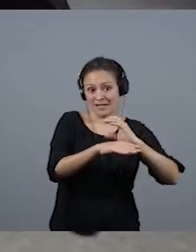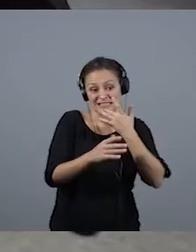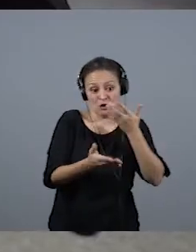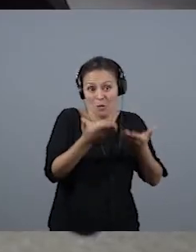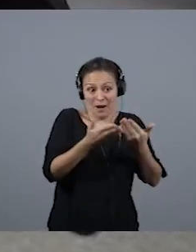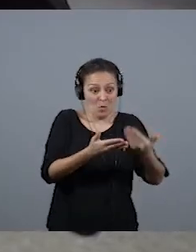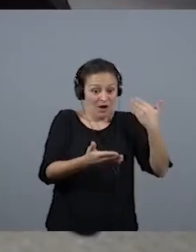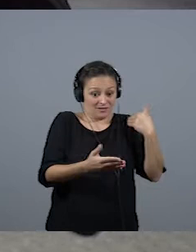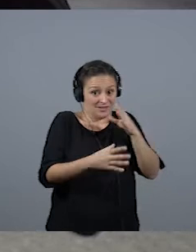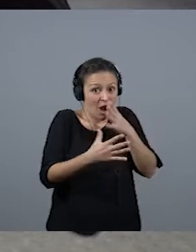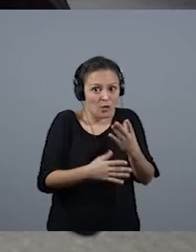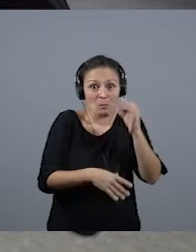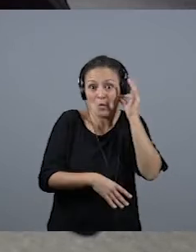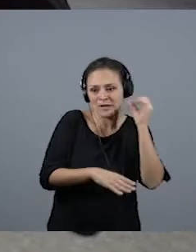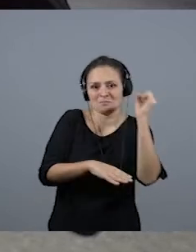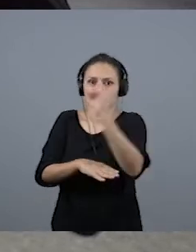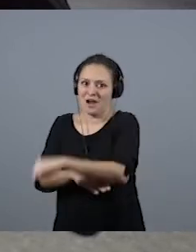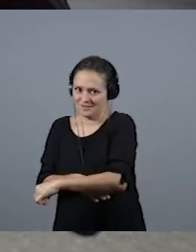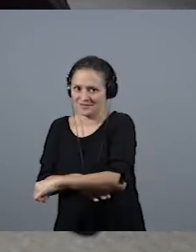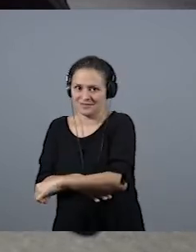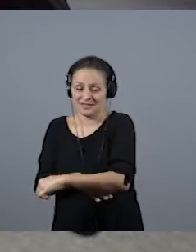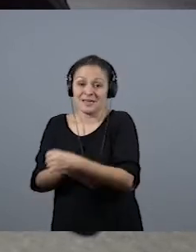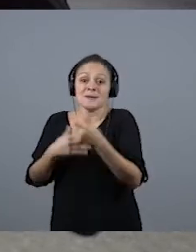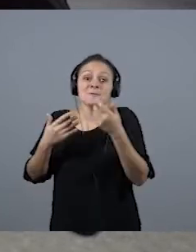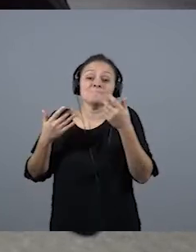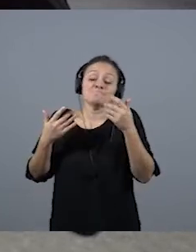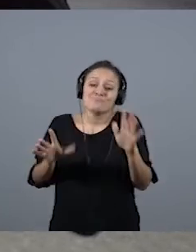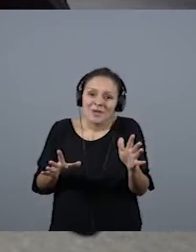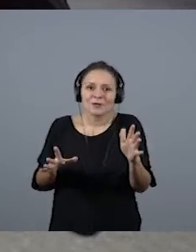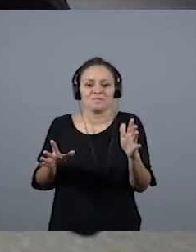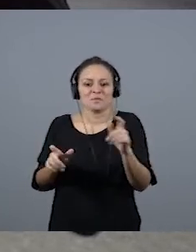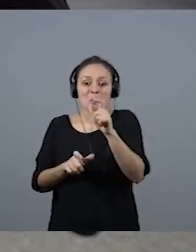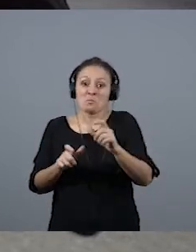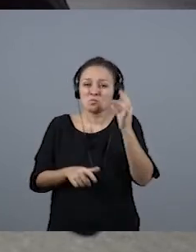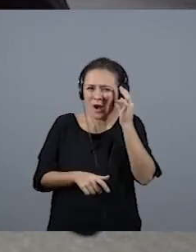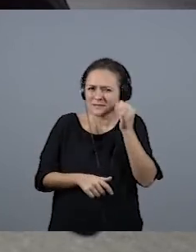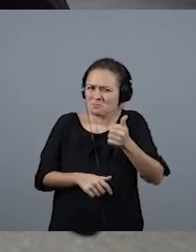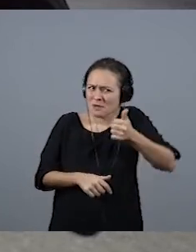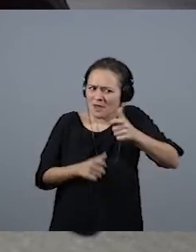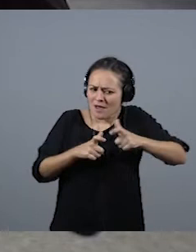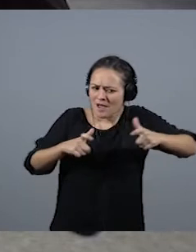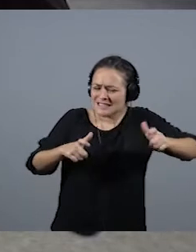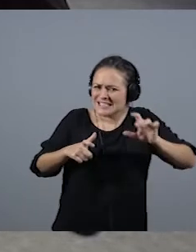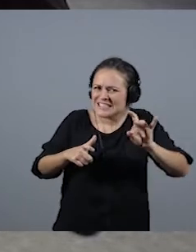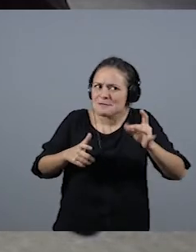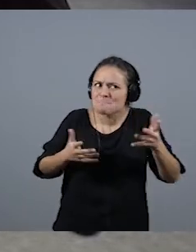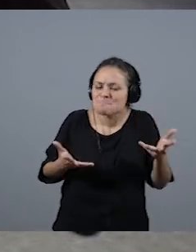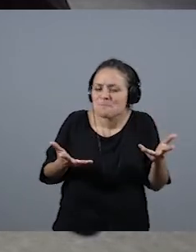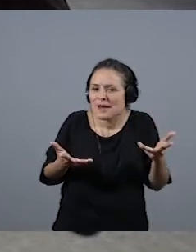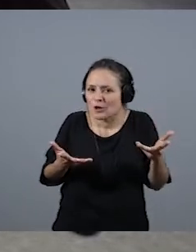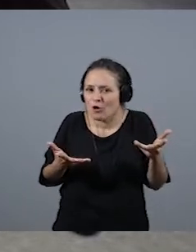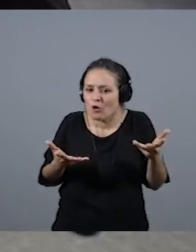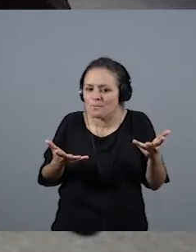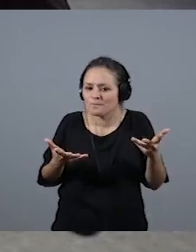pero lo que ocurre es que hay más mujeres, pero no sabemos bien si efectivamente ha